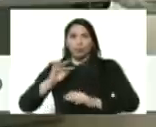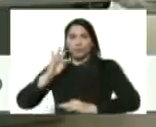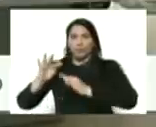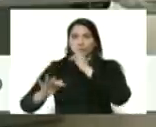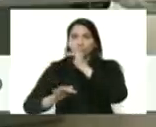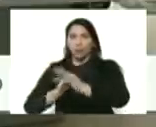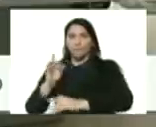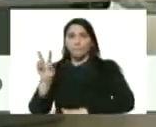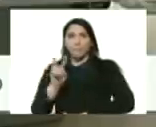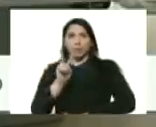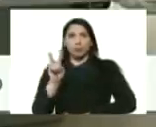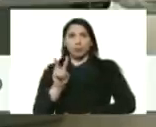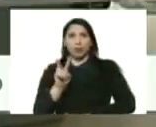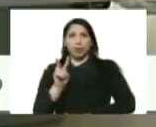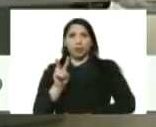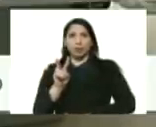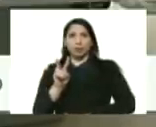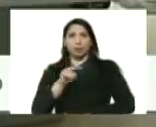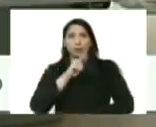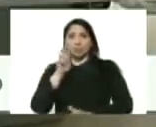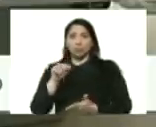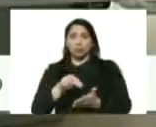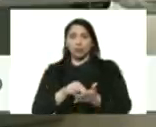venezolana, transmisión nacional,